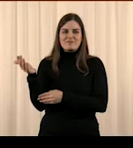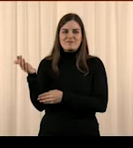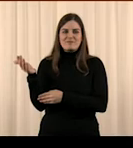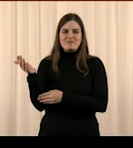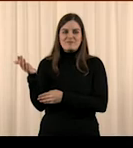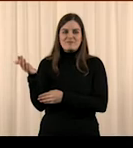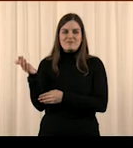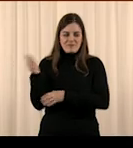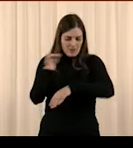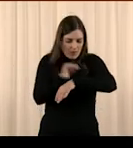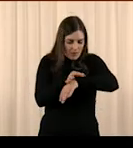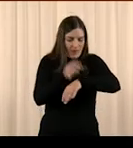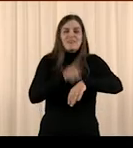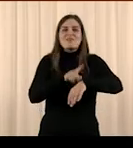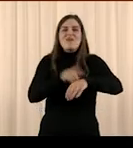¿Cuánto queda para la cena?